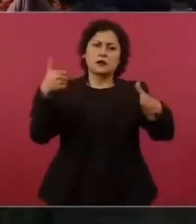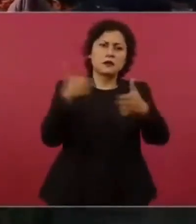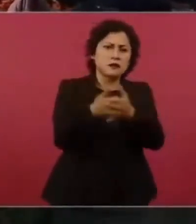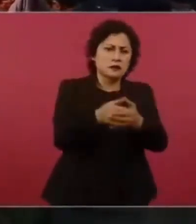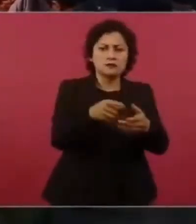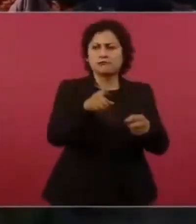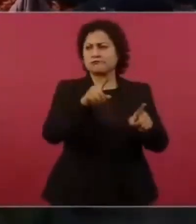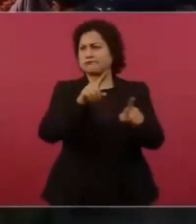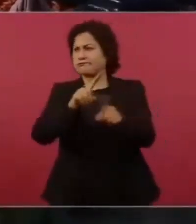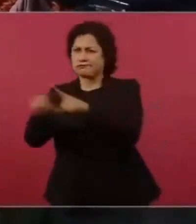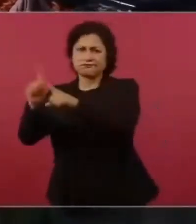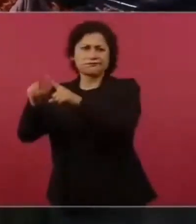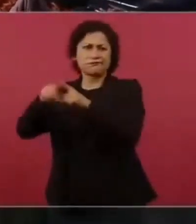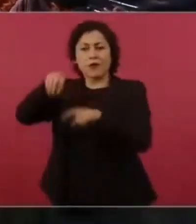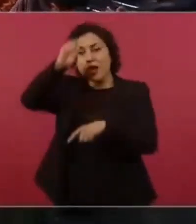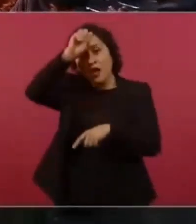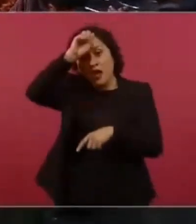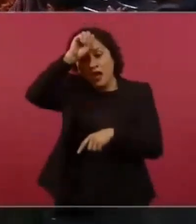minas.